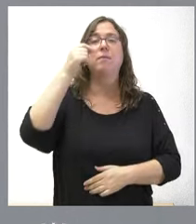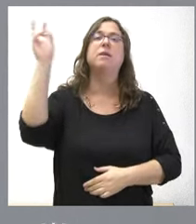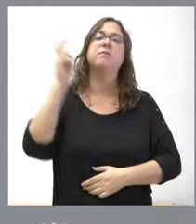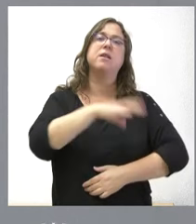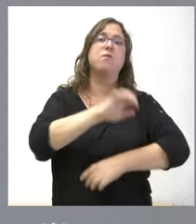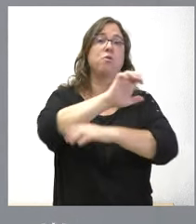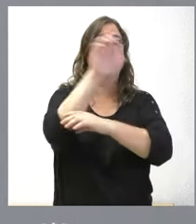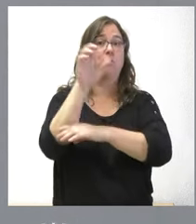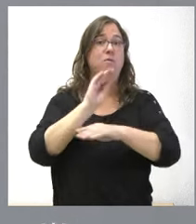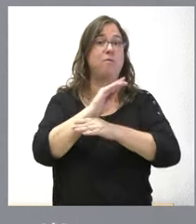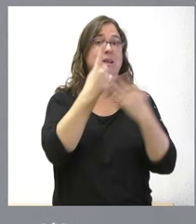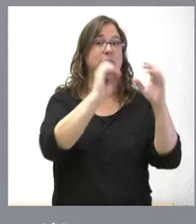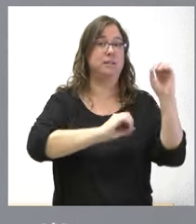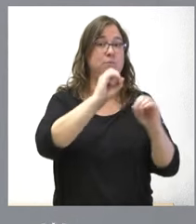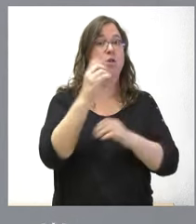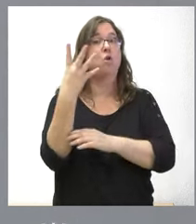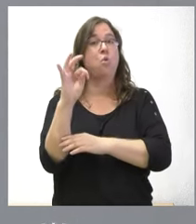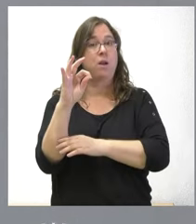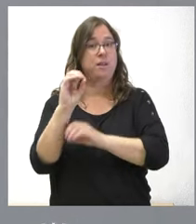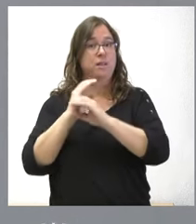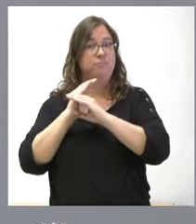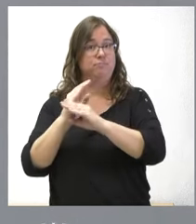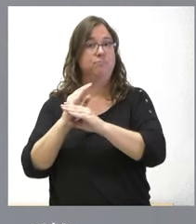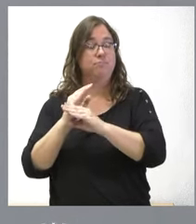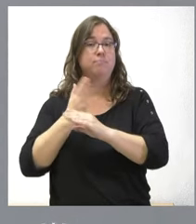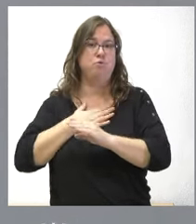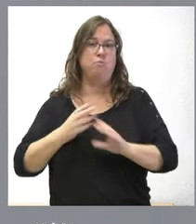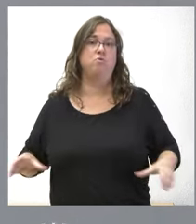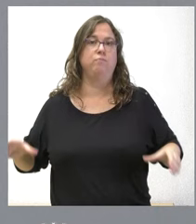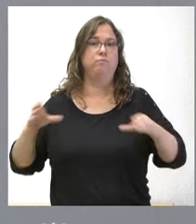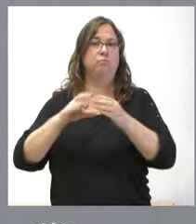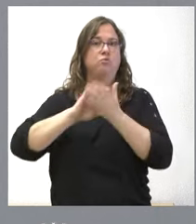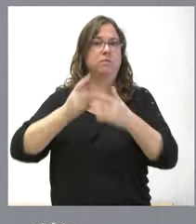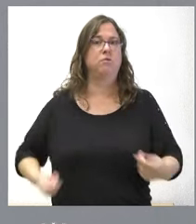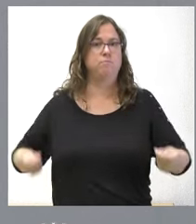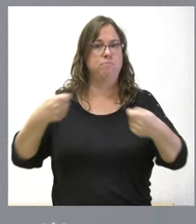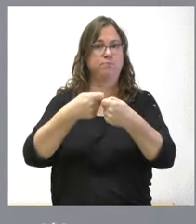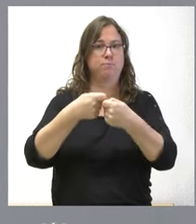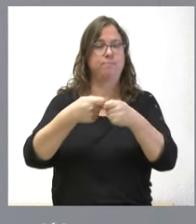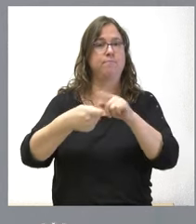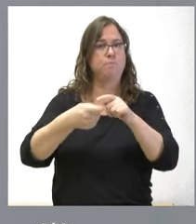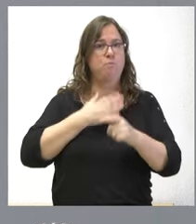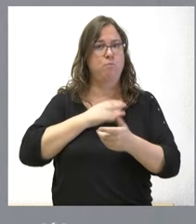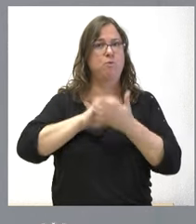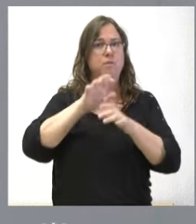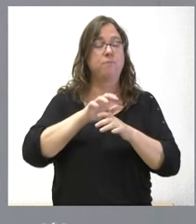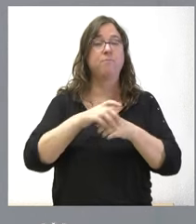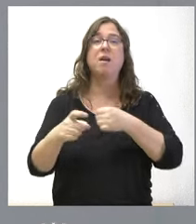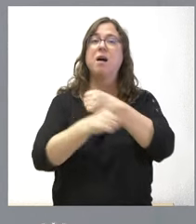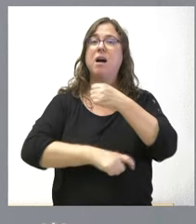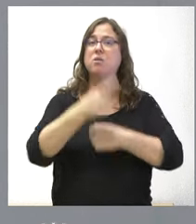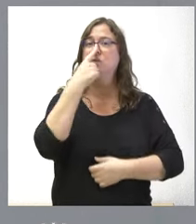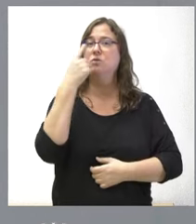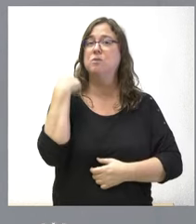de estas iniciativas. El 40% restante son fondos de la propia Junta de Castilla y León. En el mes de agosto del año